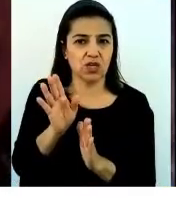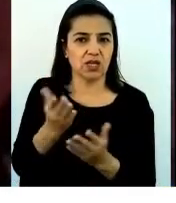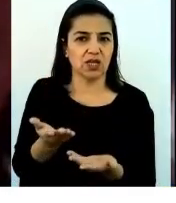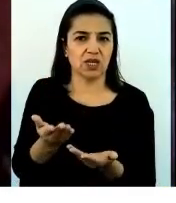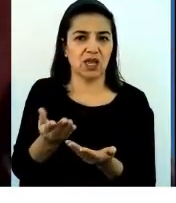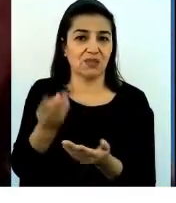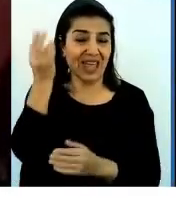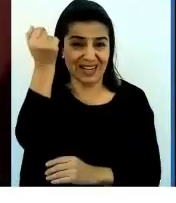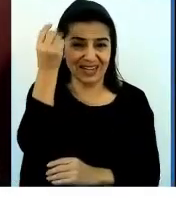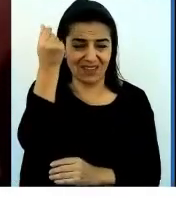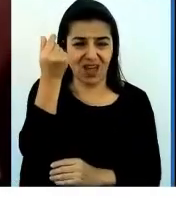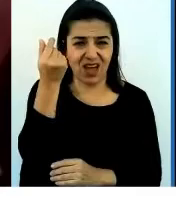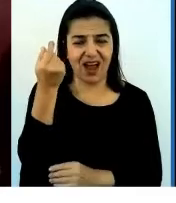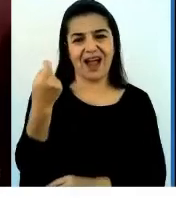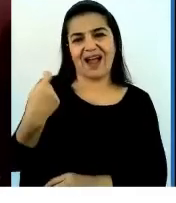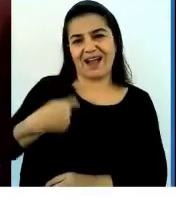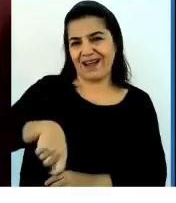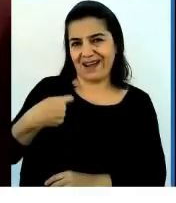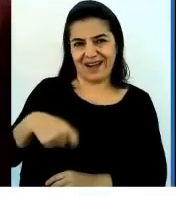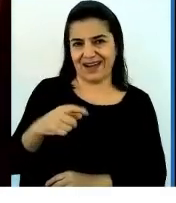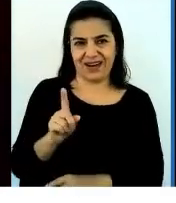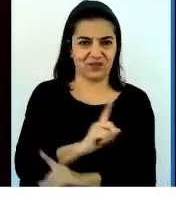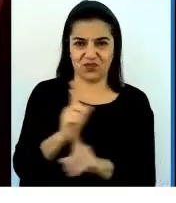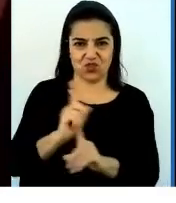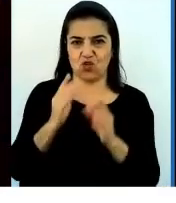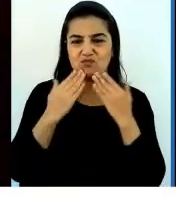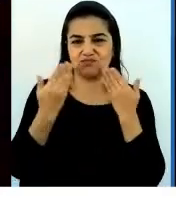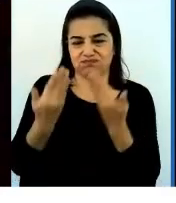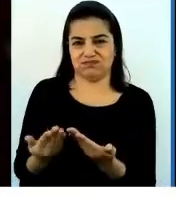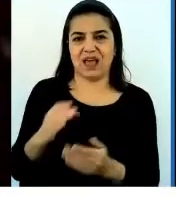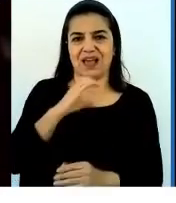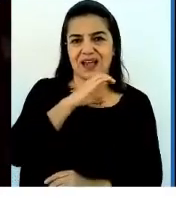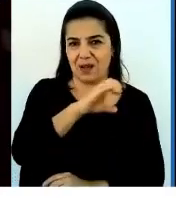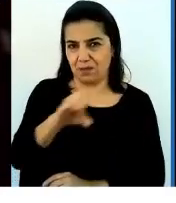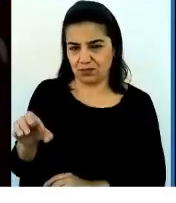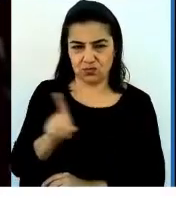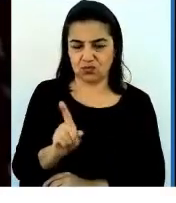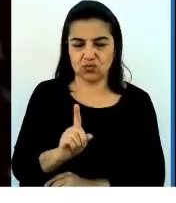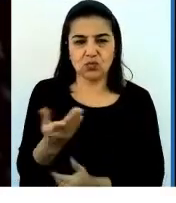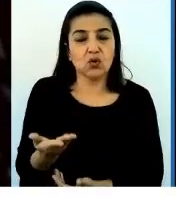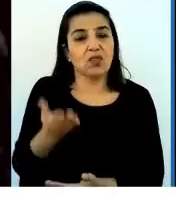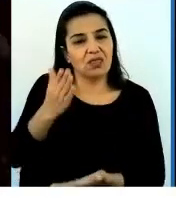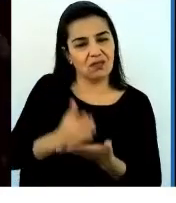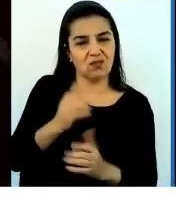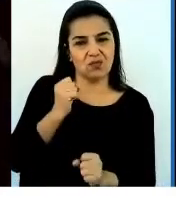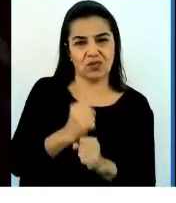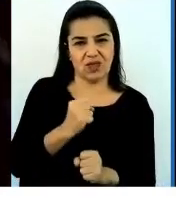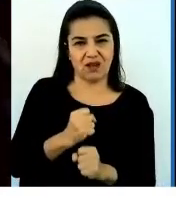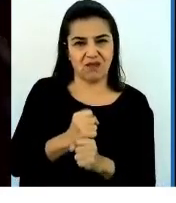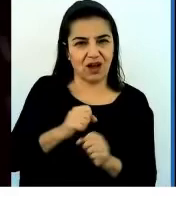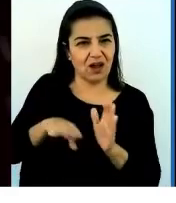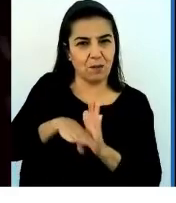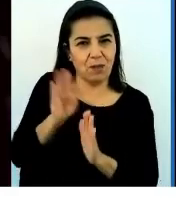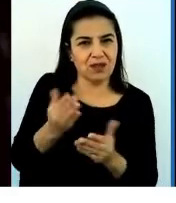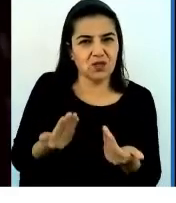muy caras y no llegan hasta ellos. Con lo cual debemos trabajar un poquito más sobre